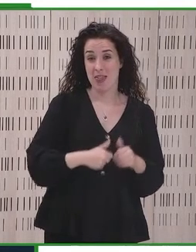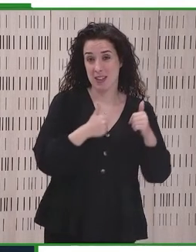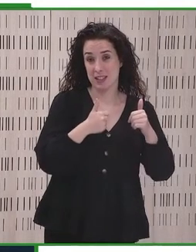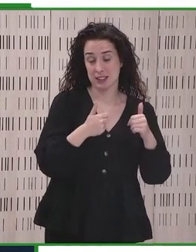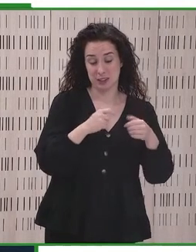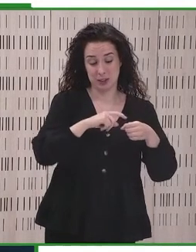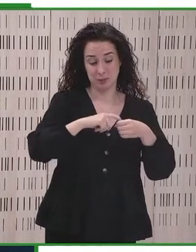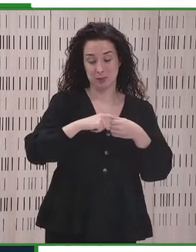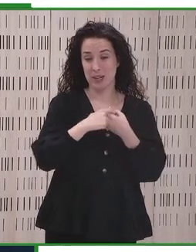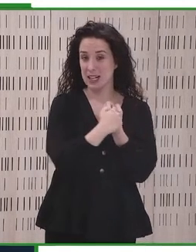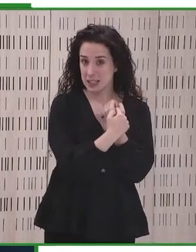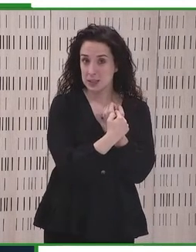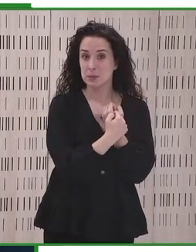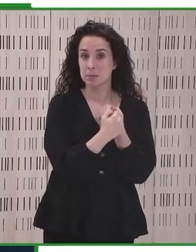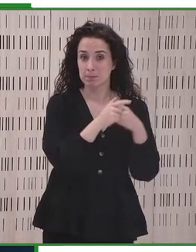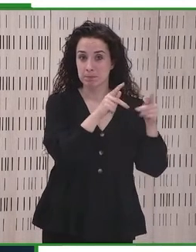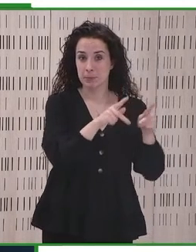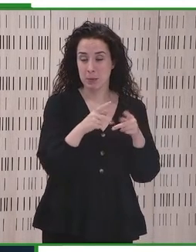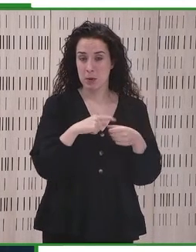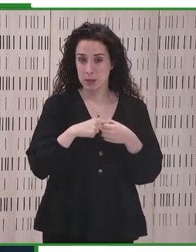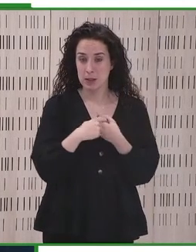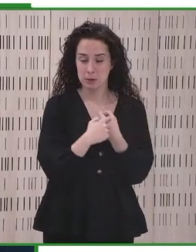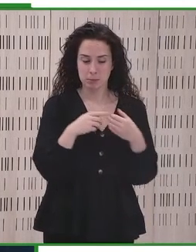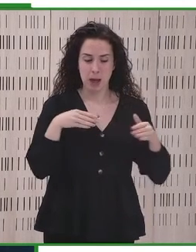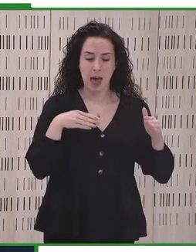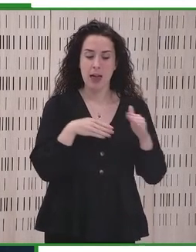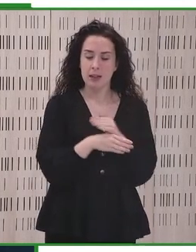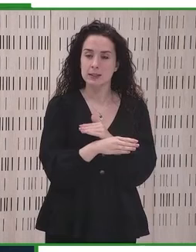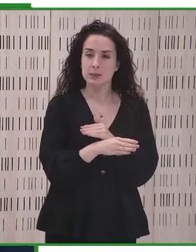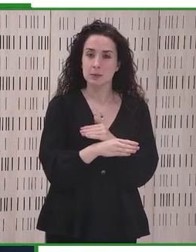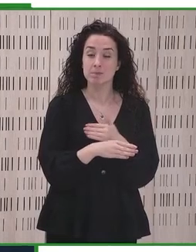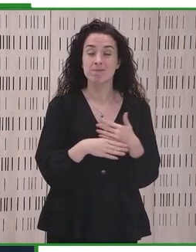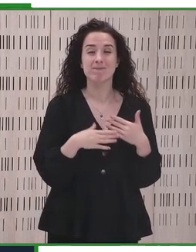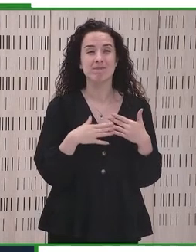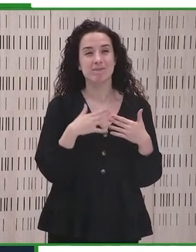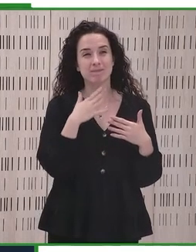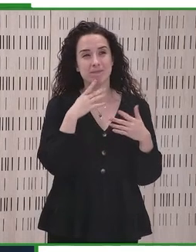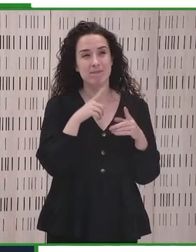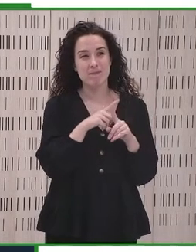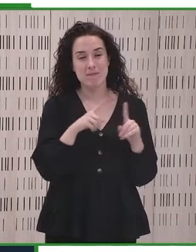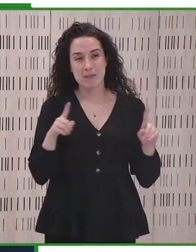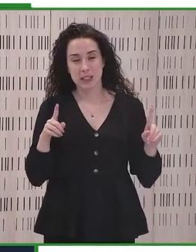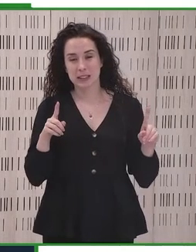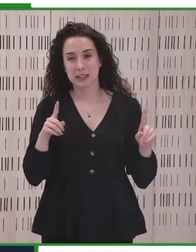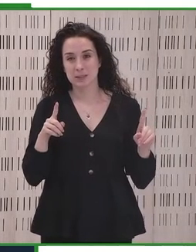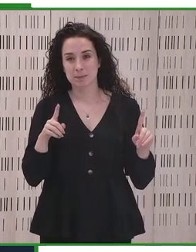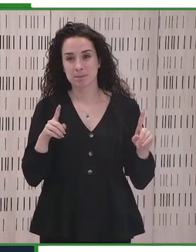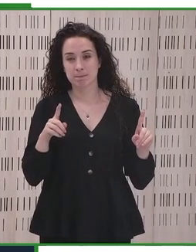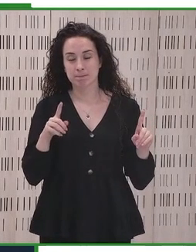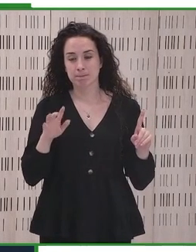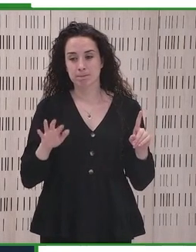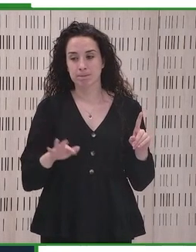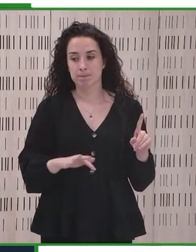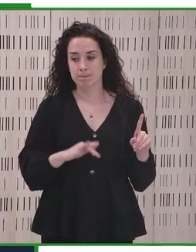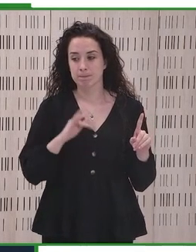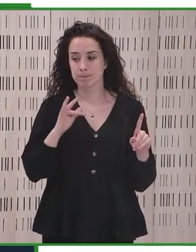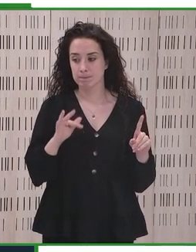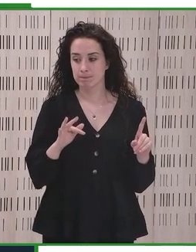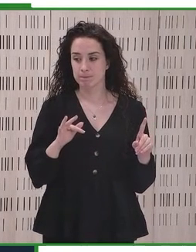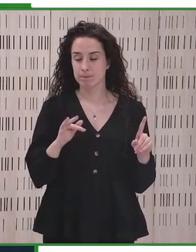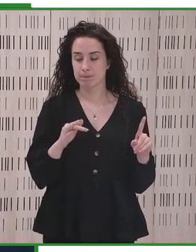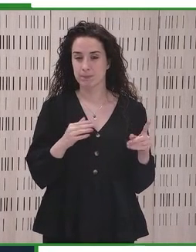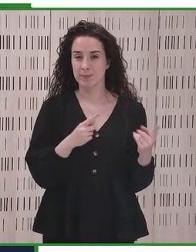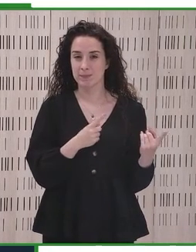facilitar la accesibilidad y la inclusión. Pero también estoy